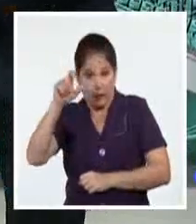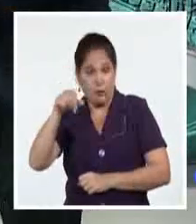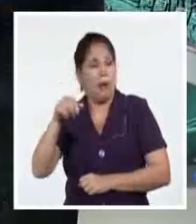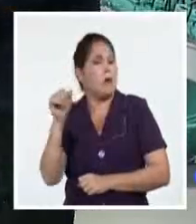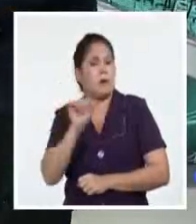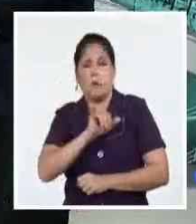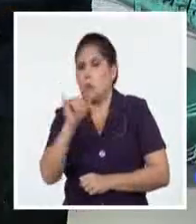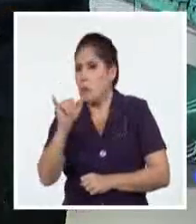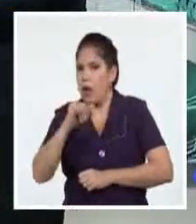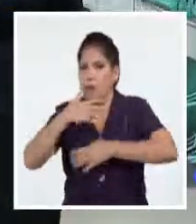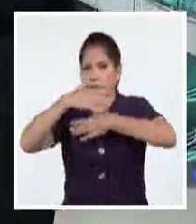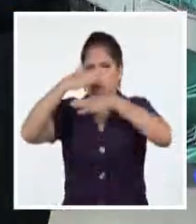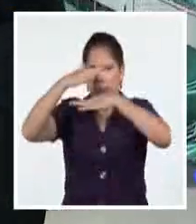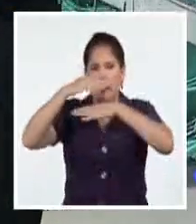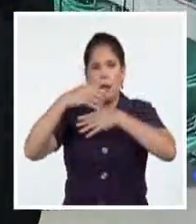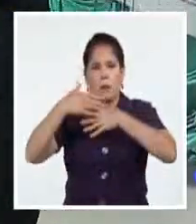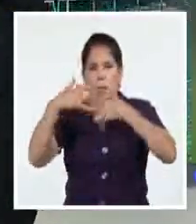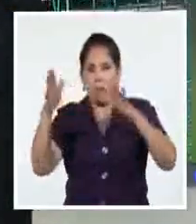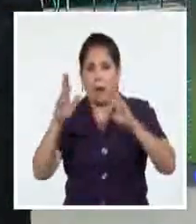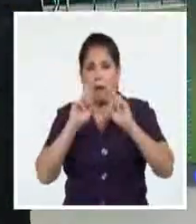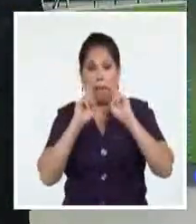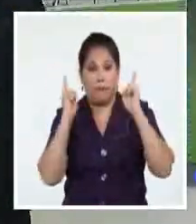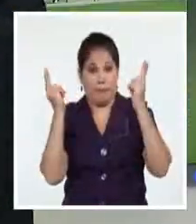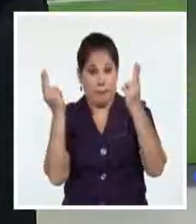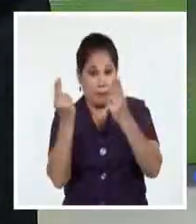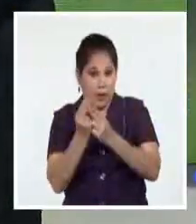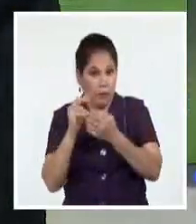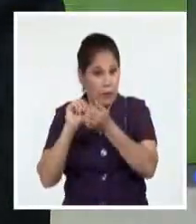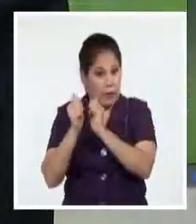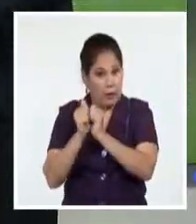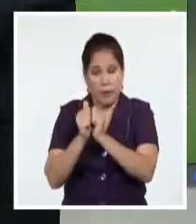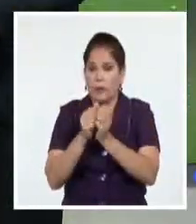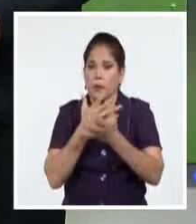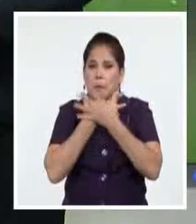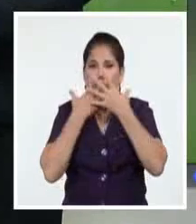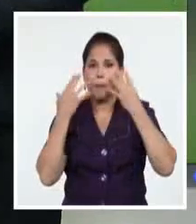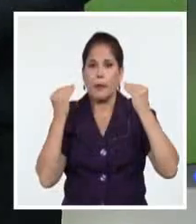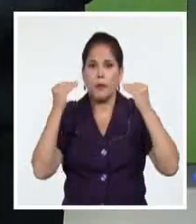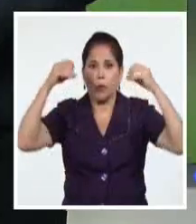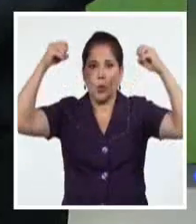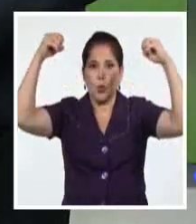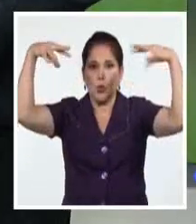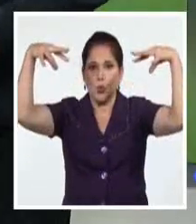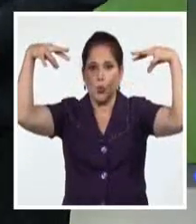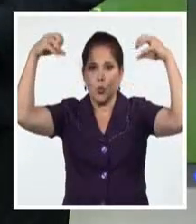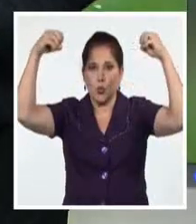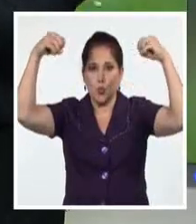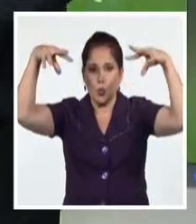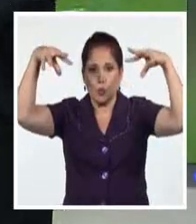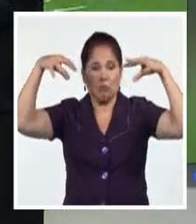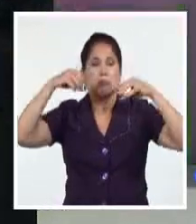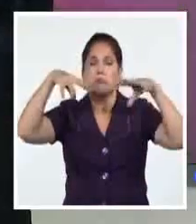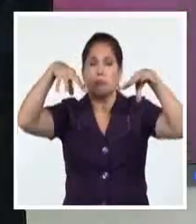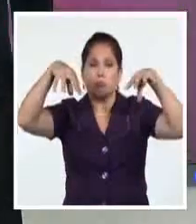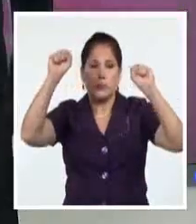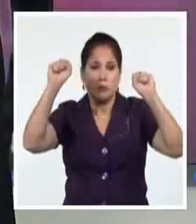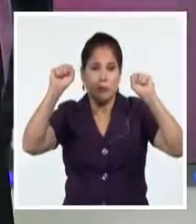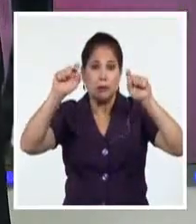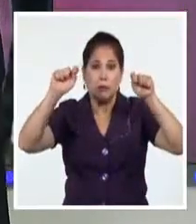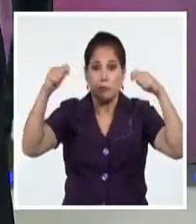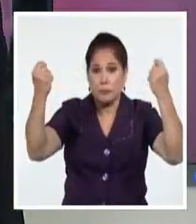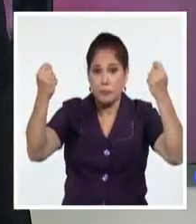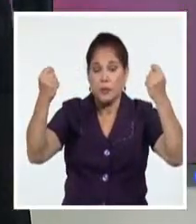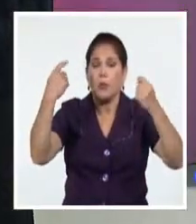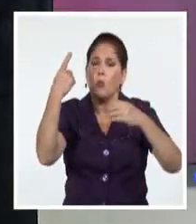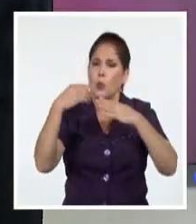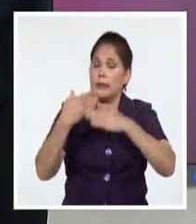también el propio estadio Capitán San Luis, ya lo veíamos en el deporte, que perdió tres torres de iluminación y se dañó la pizarra. Ha sido mucho en